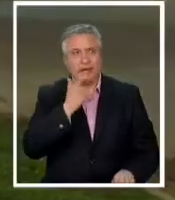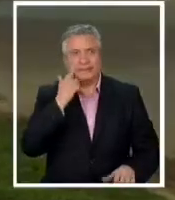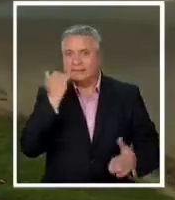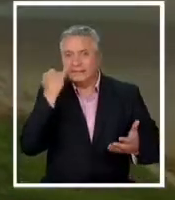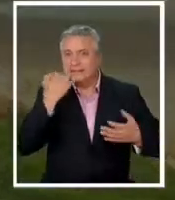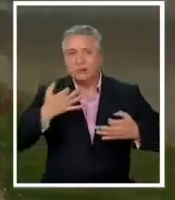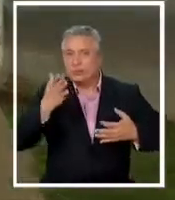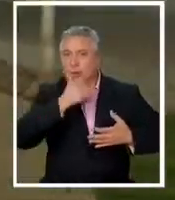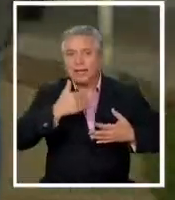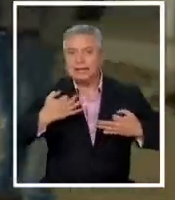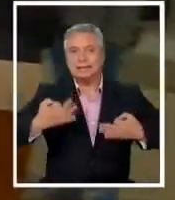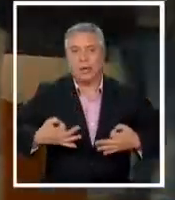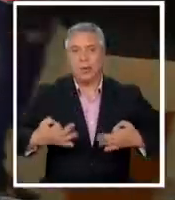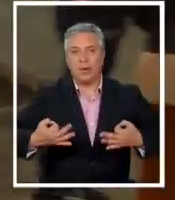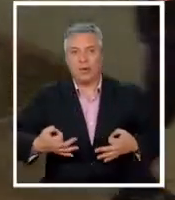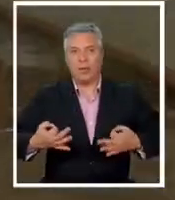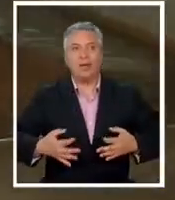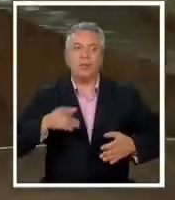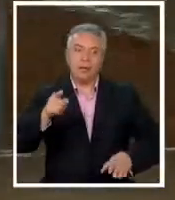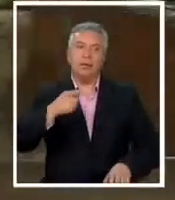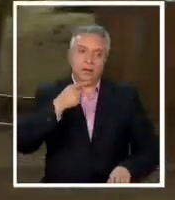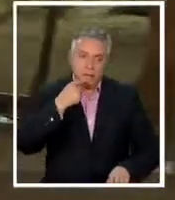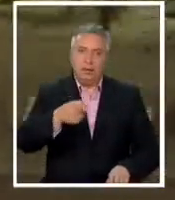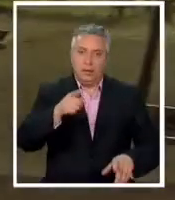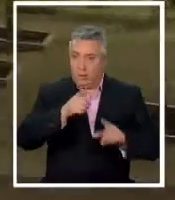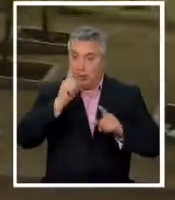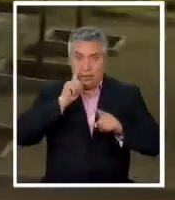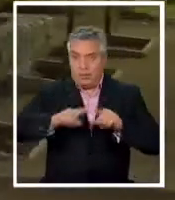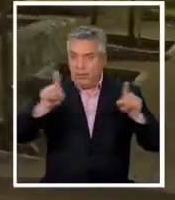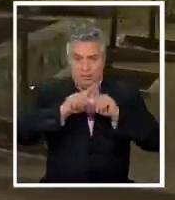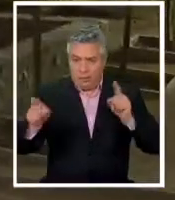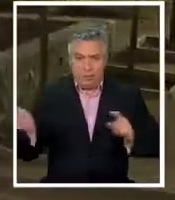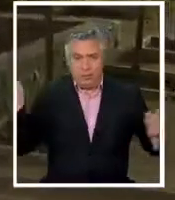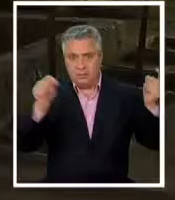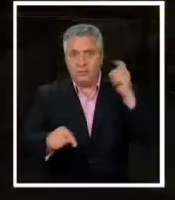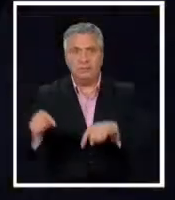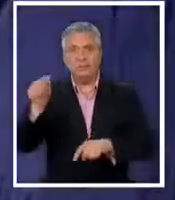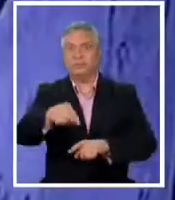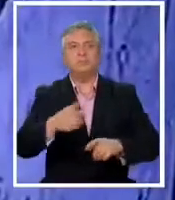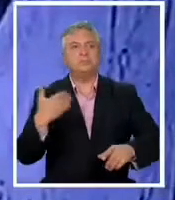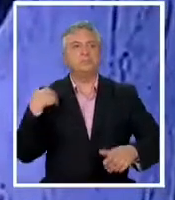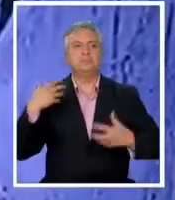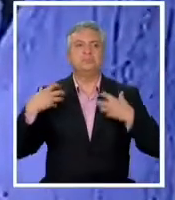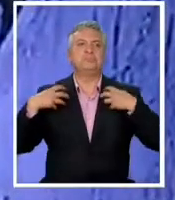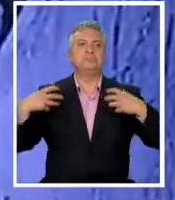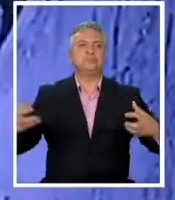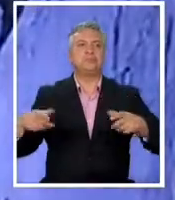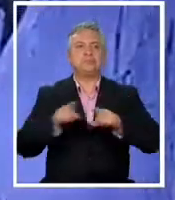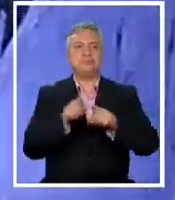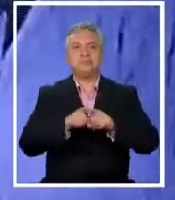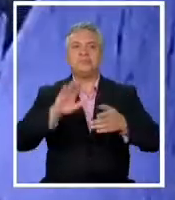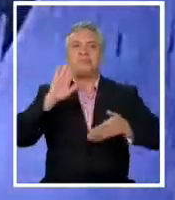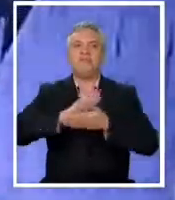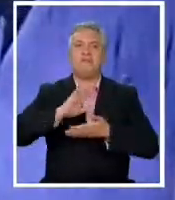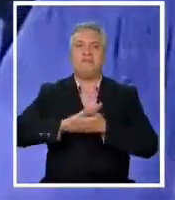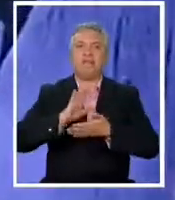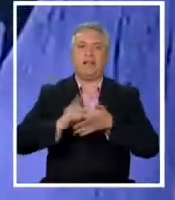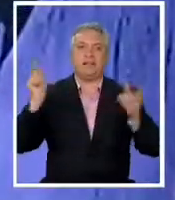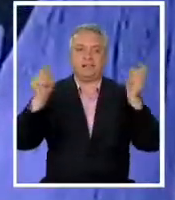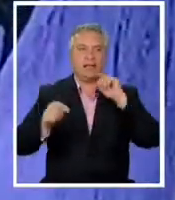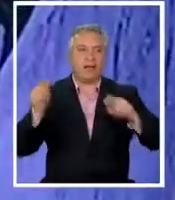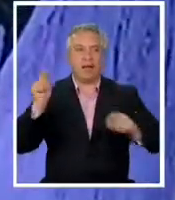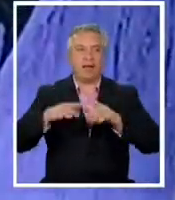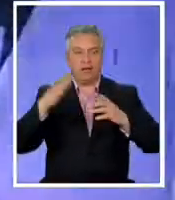viven cada noche y por la invasión de desconocidos que no les importa que se trate de un sector residencial para realizar fiestas y